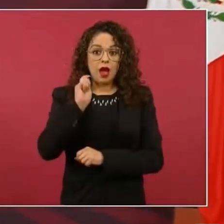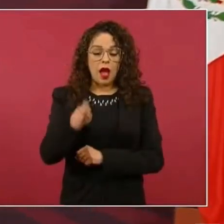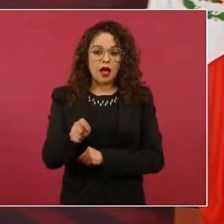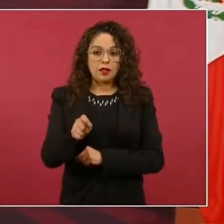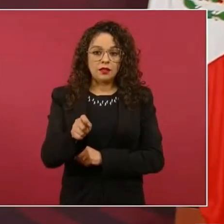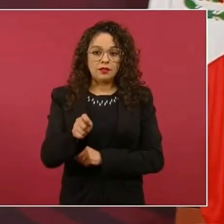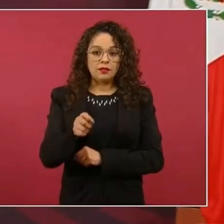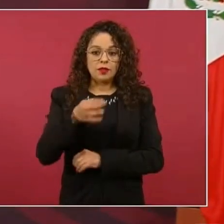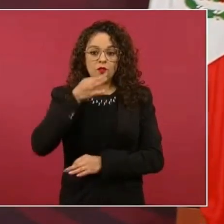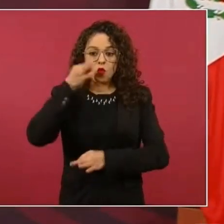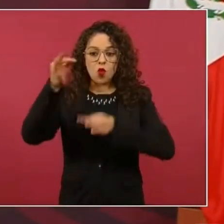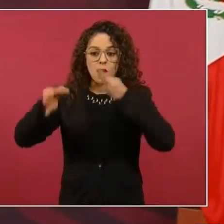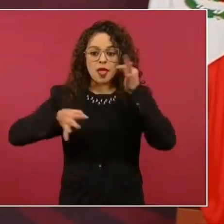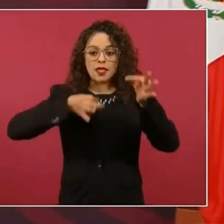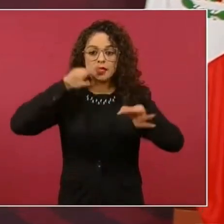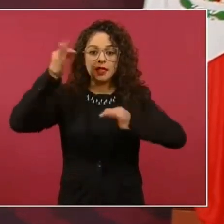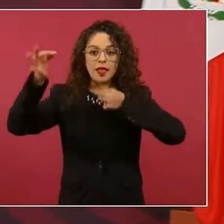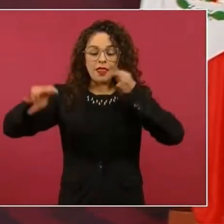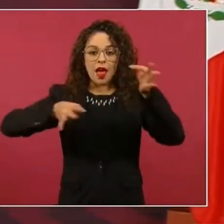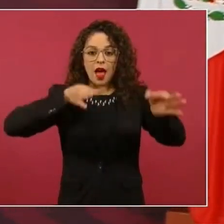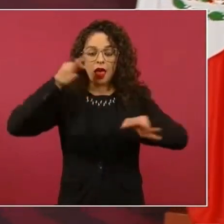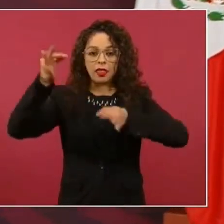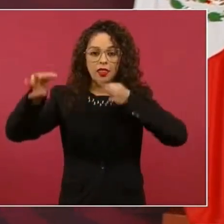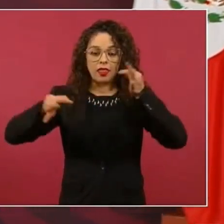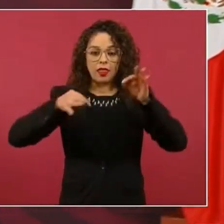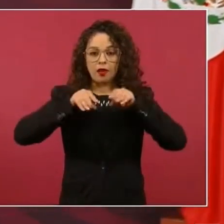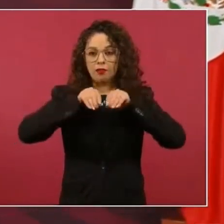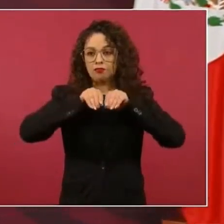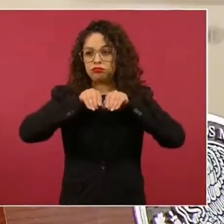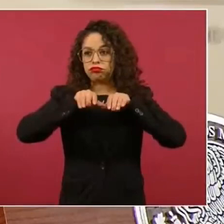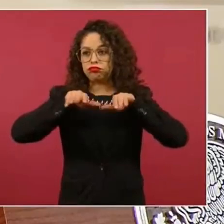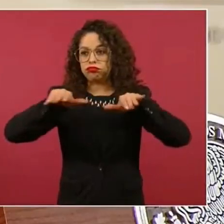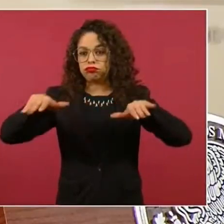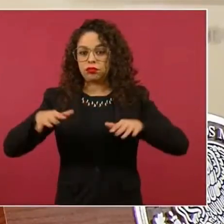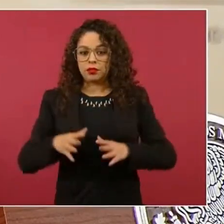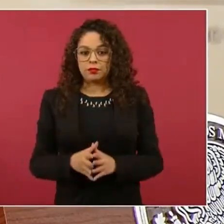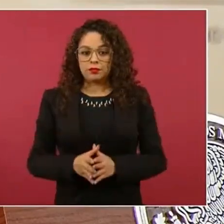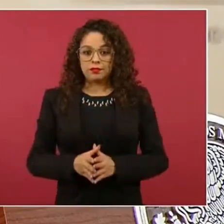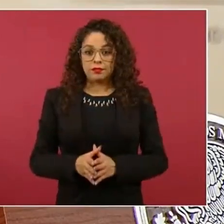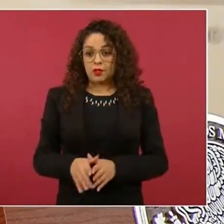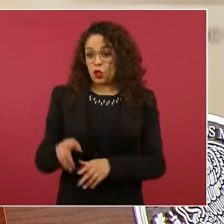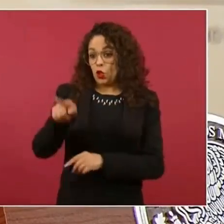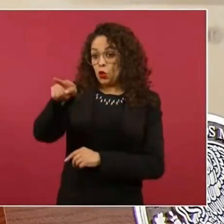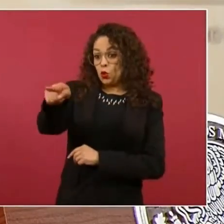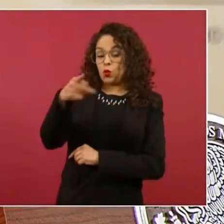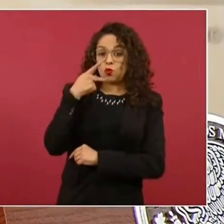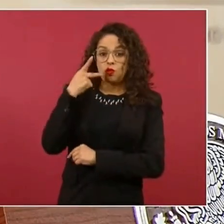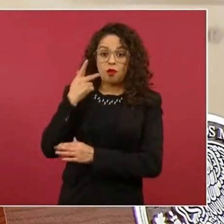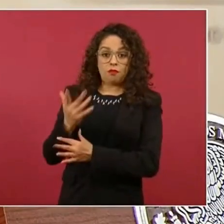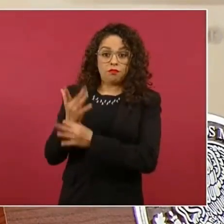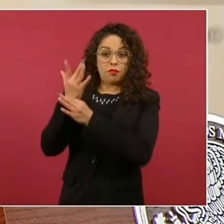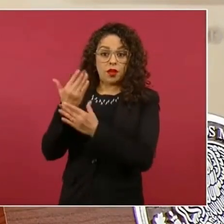¿cuánto? nos hemos ahorrado tú hablas de un libro yo te digo